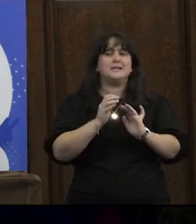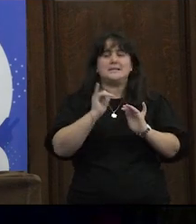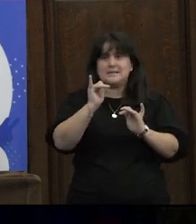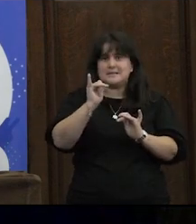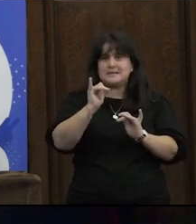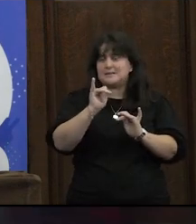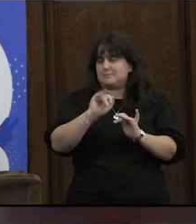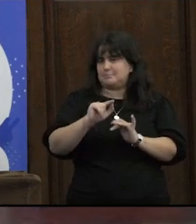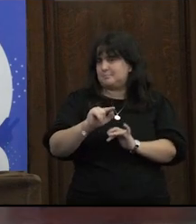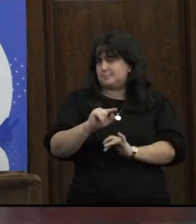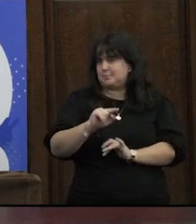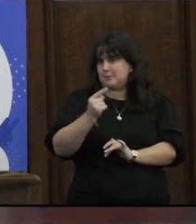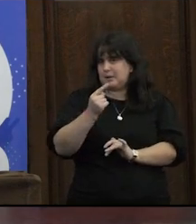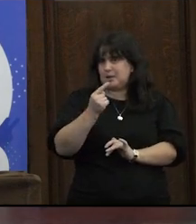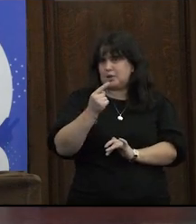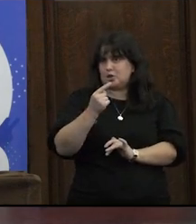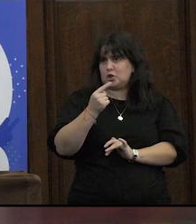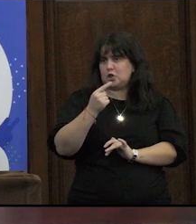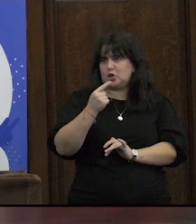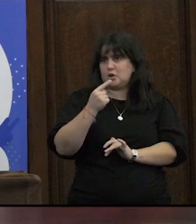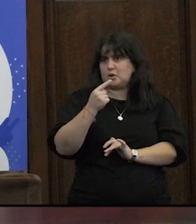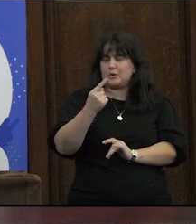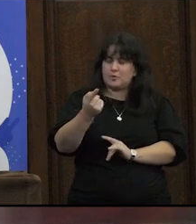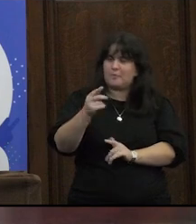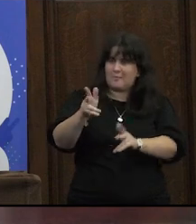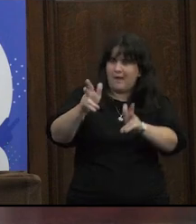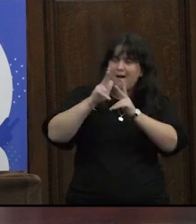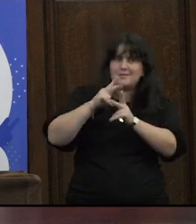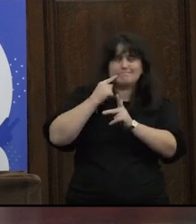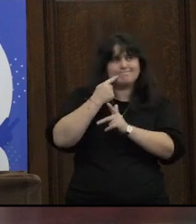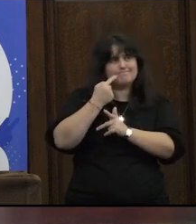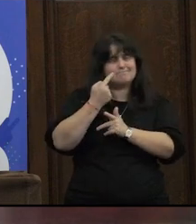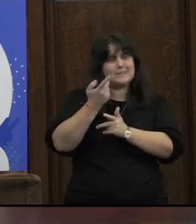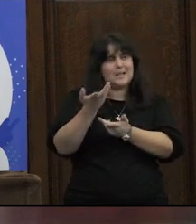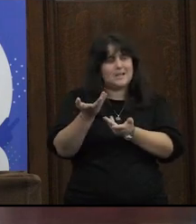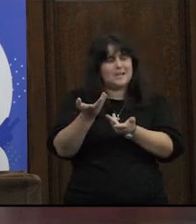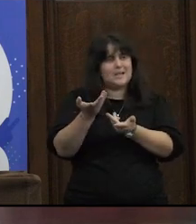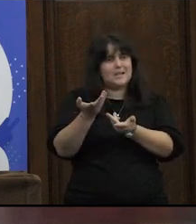si no lo primero que me resonó cuando te escuchaba es